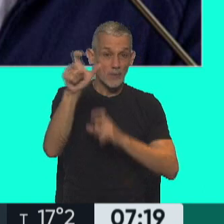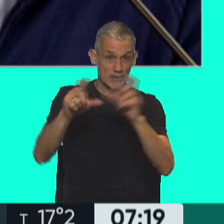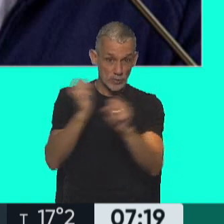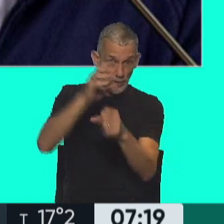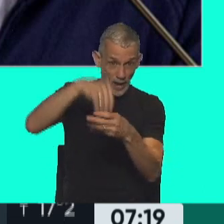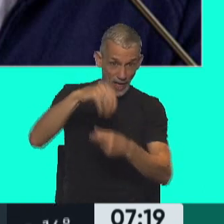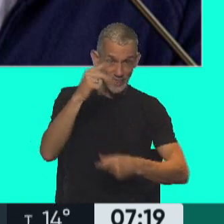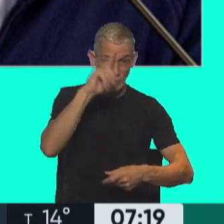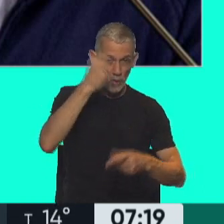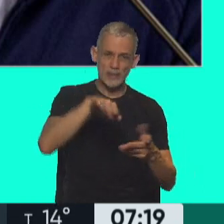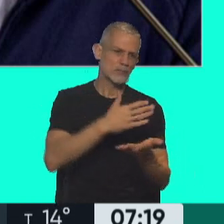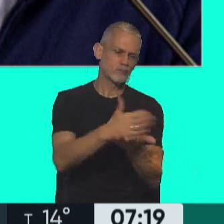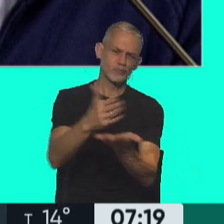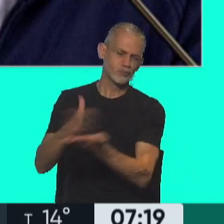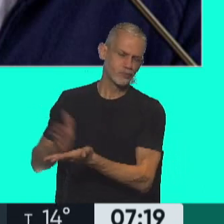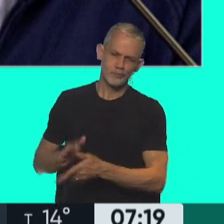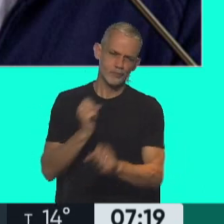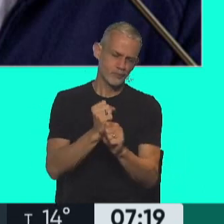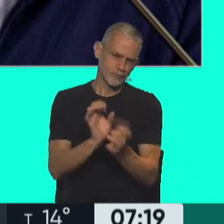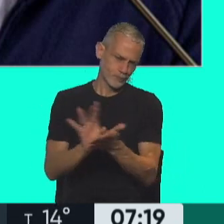fueron apartados de sus cargos.